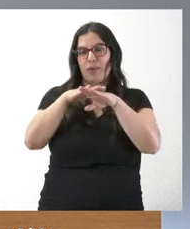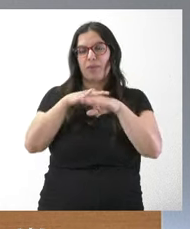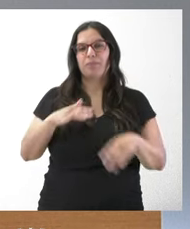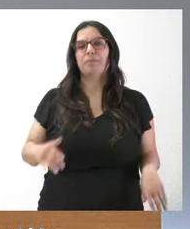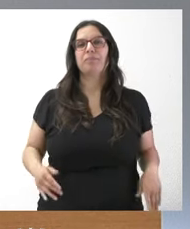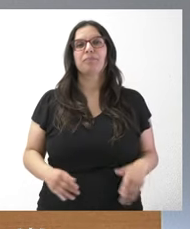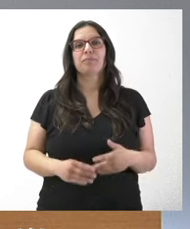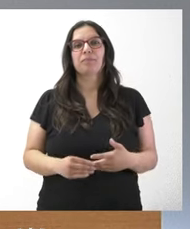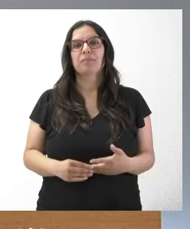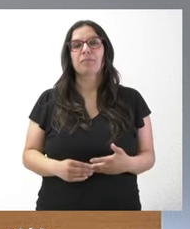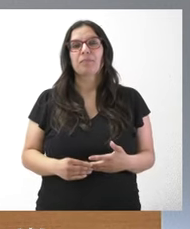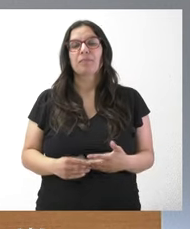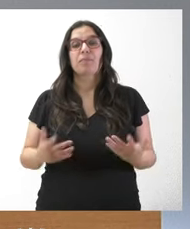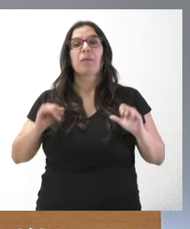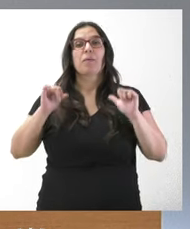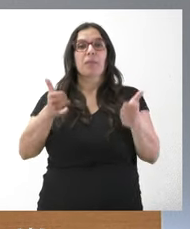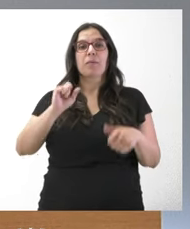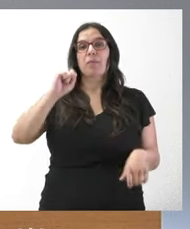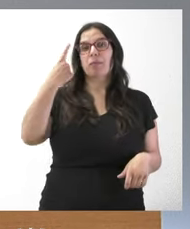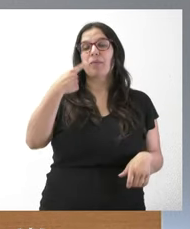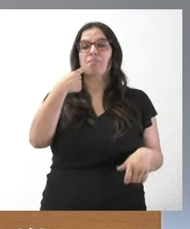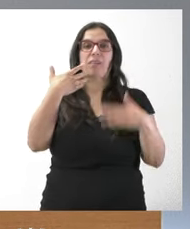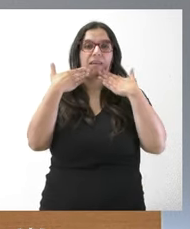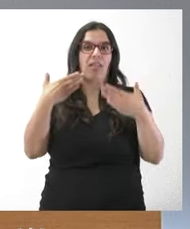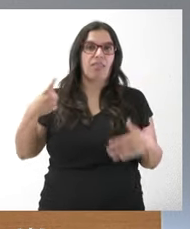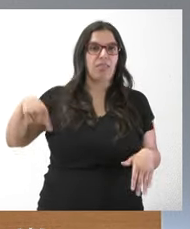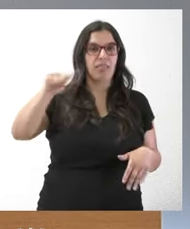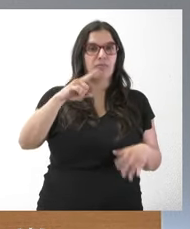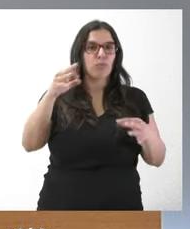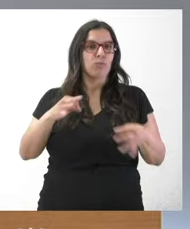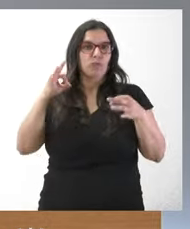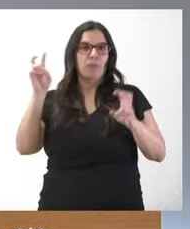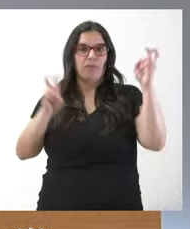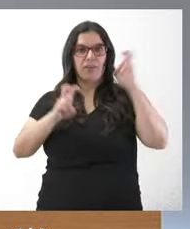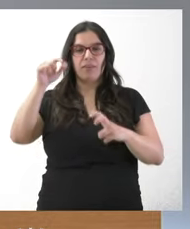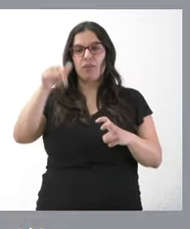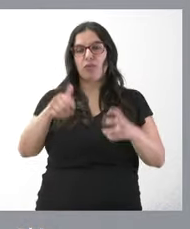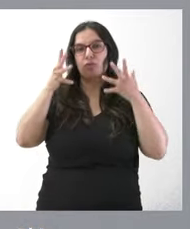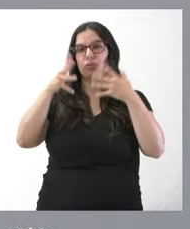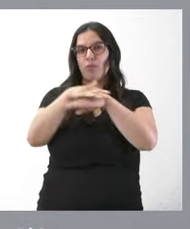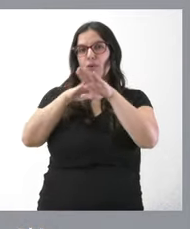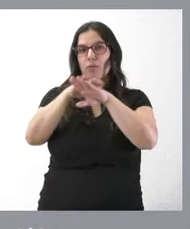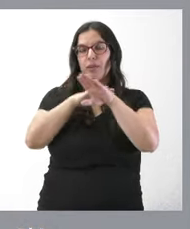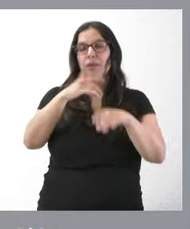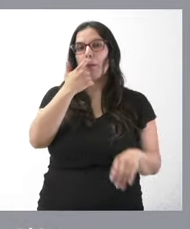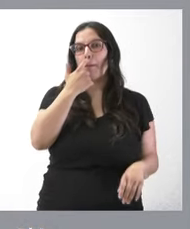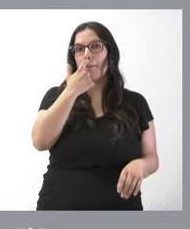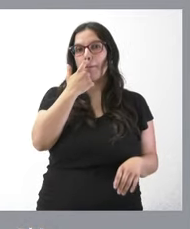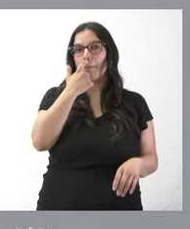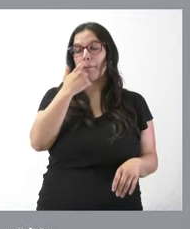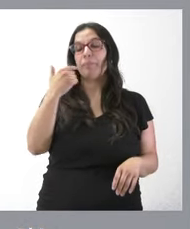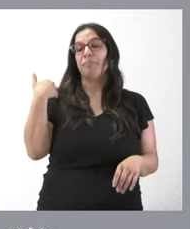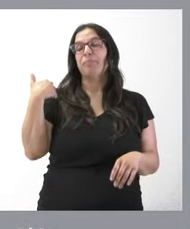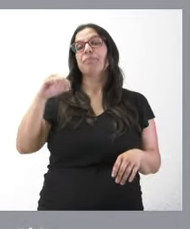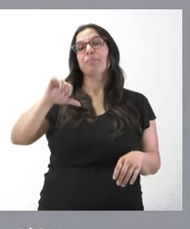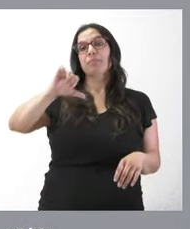Y comenzamos, en primer lugar, agradeciendo a todos ustedes, como siempre, su presencia en este Consejo de Gobierno, en el que se han aprobado un